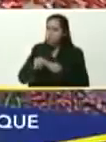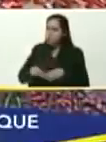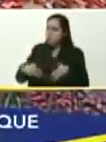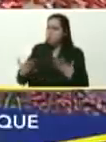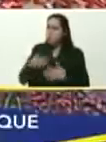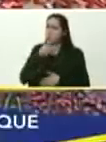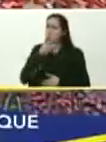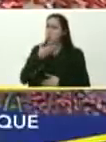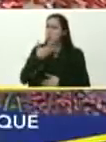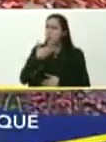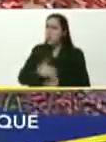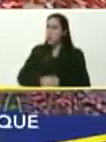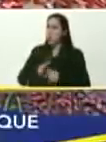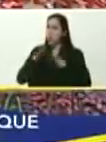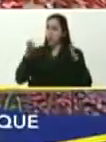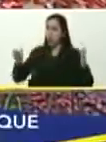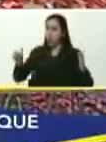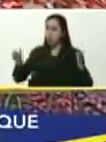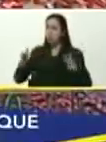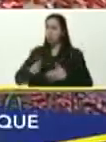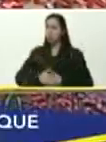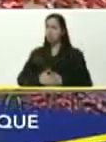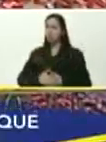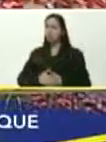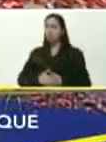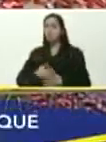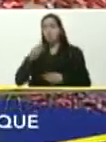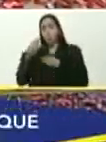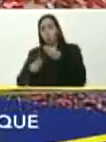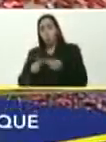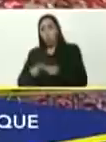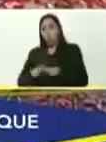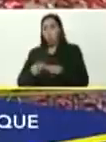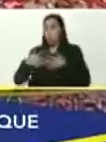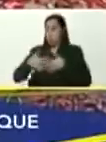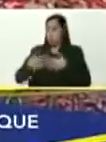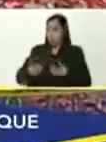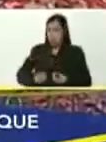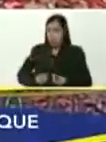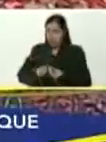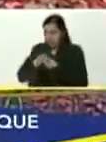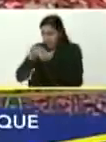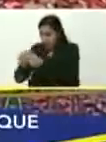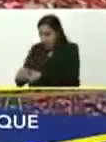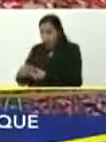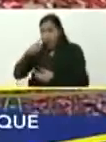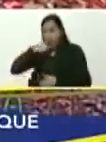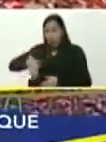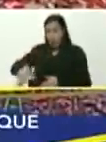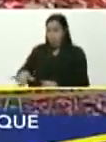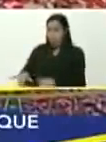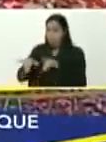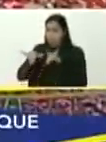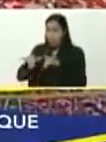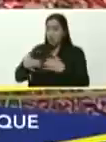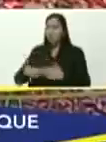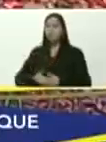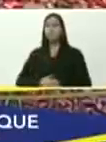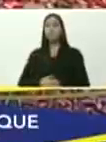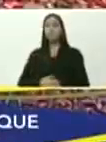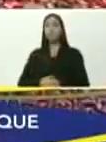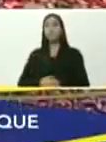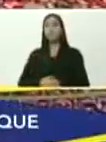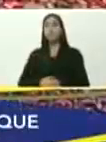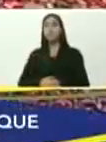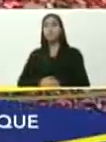bello, grande, y como todos estos equipos, que te estamos entregando, para el pueblo del municipio Sucre, para el